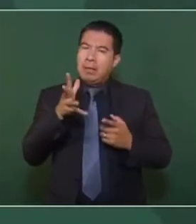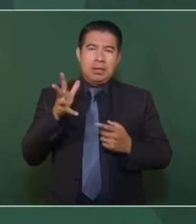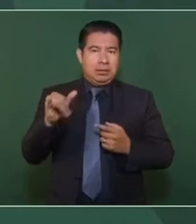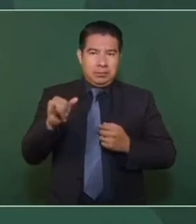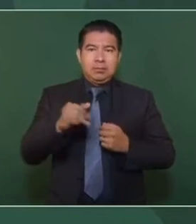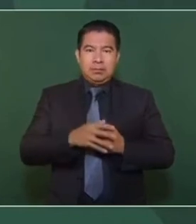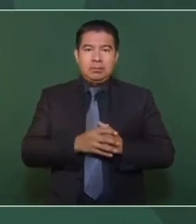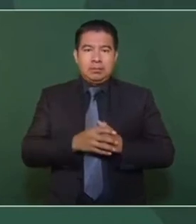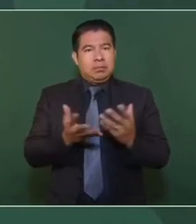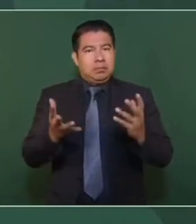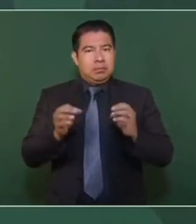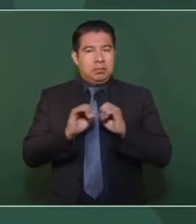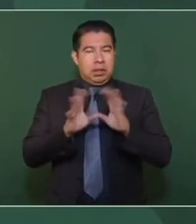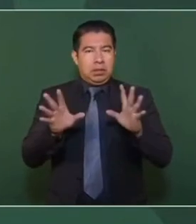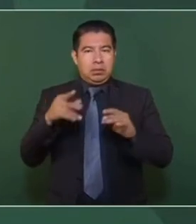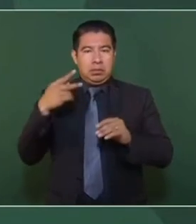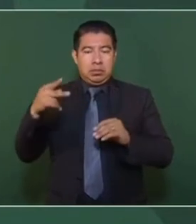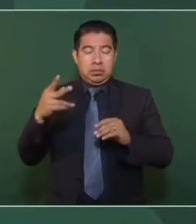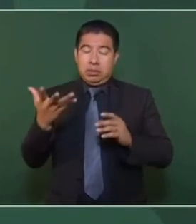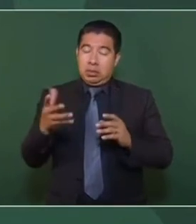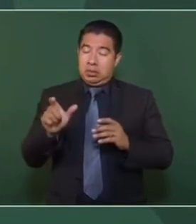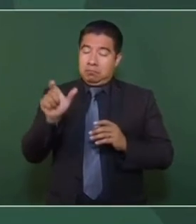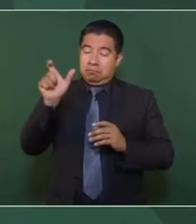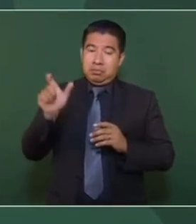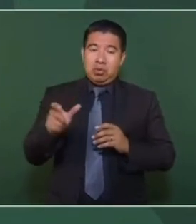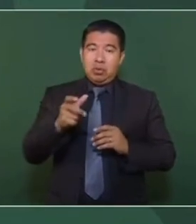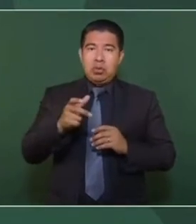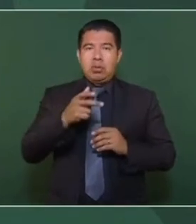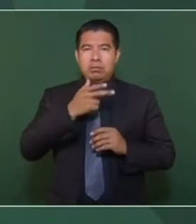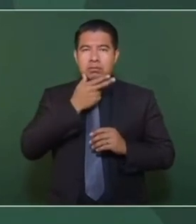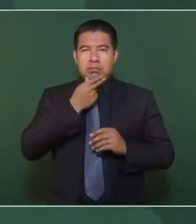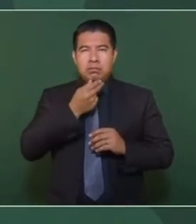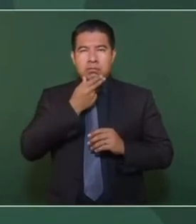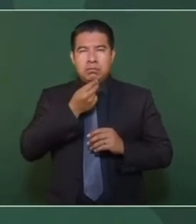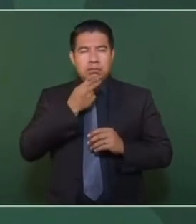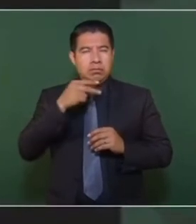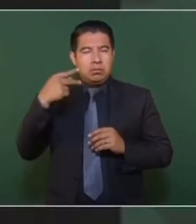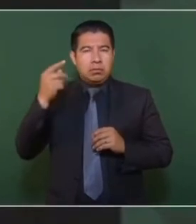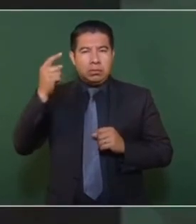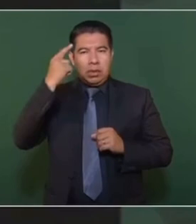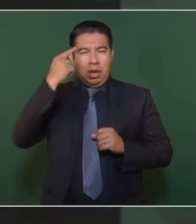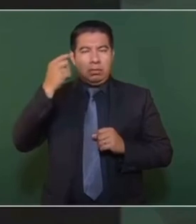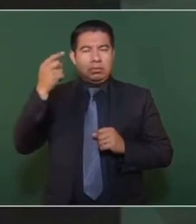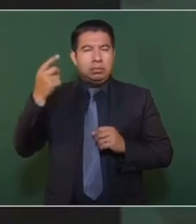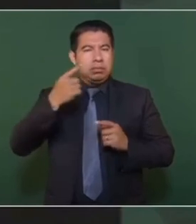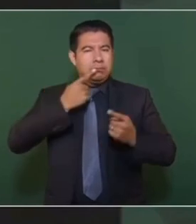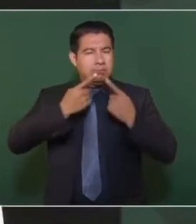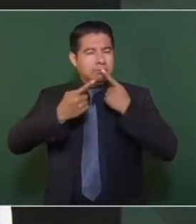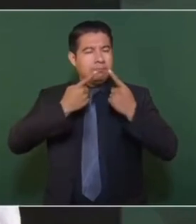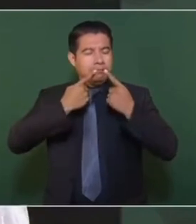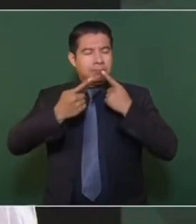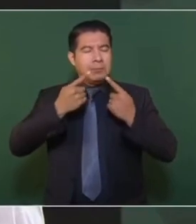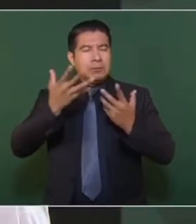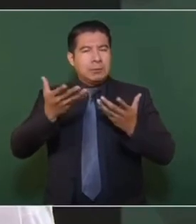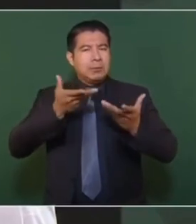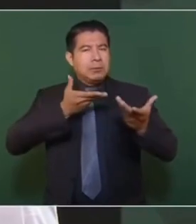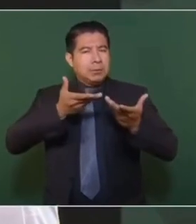un hombre que a través del diálogo y la fuerza de la razón se ha propuesto